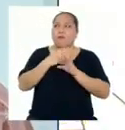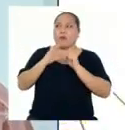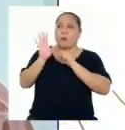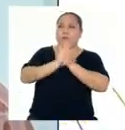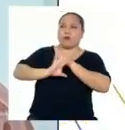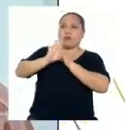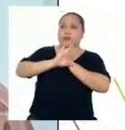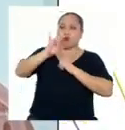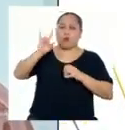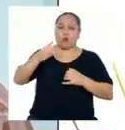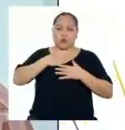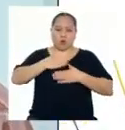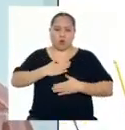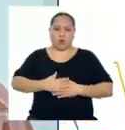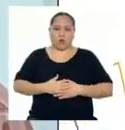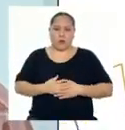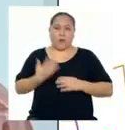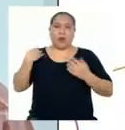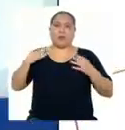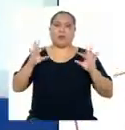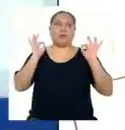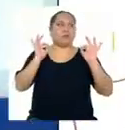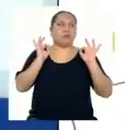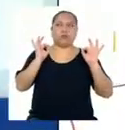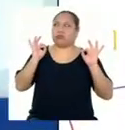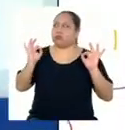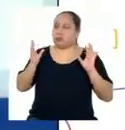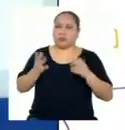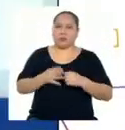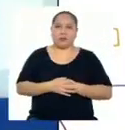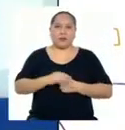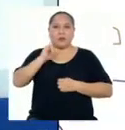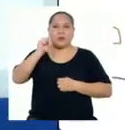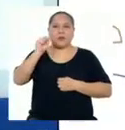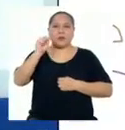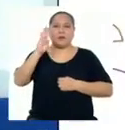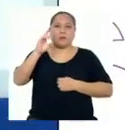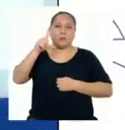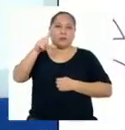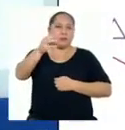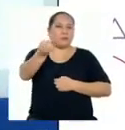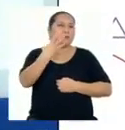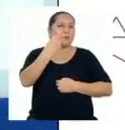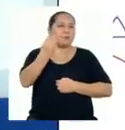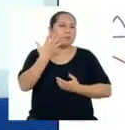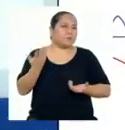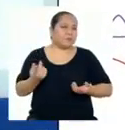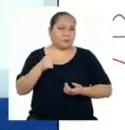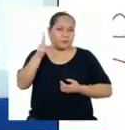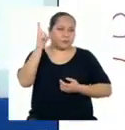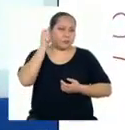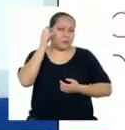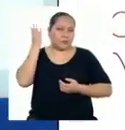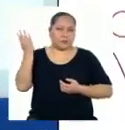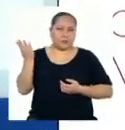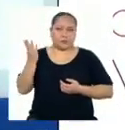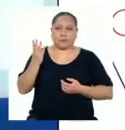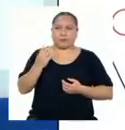mecanismo de defensa que utiliza tu organismo para ponerte en alerta. Isabel, ¿qué nos podrías decir acerca de lo que has